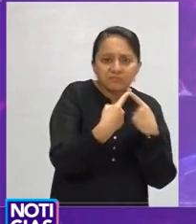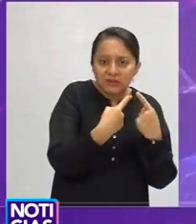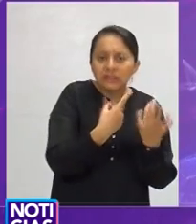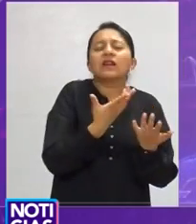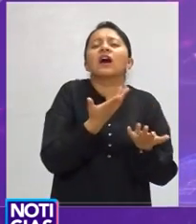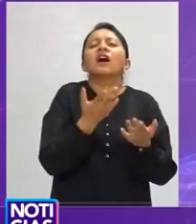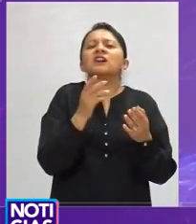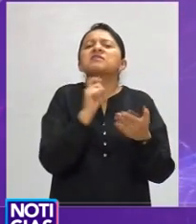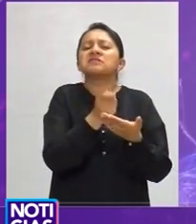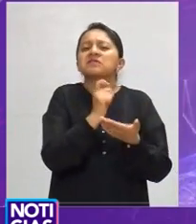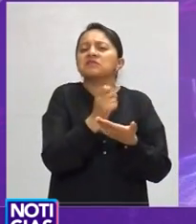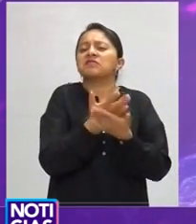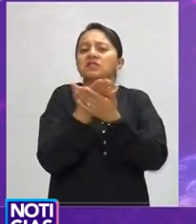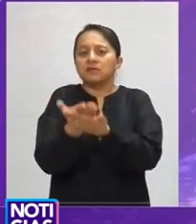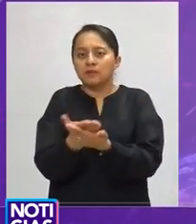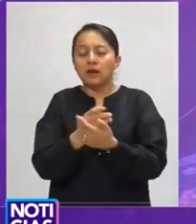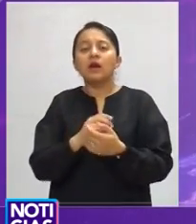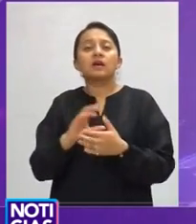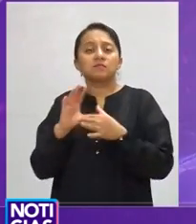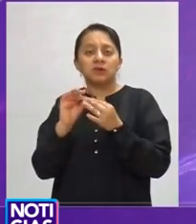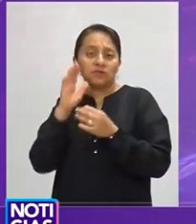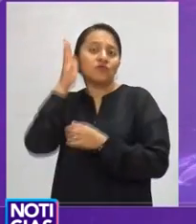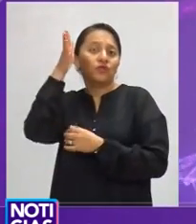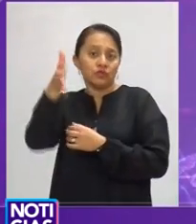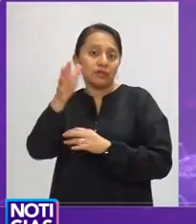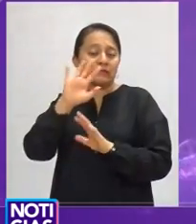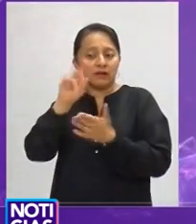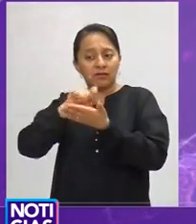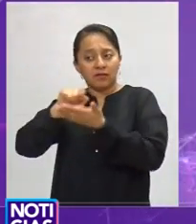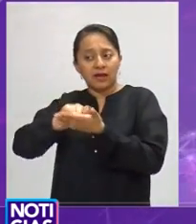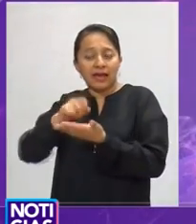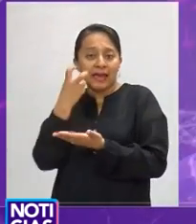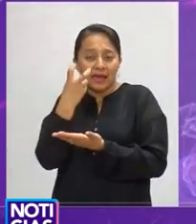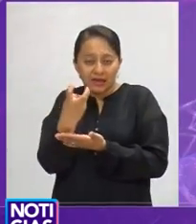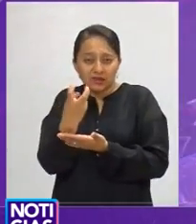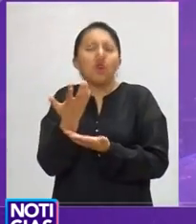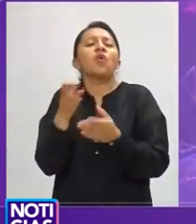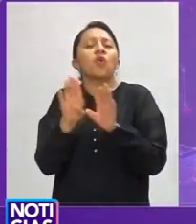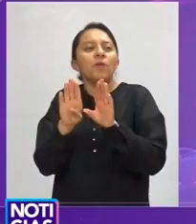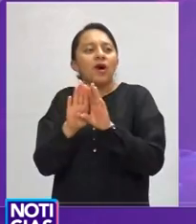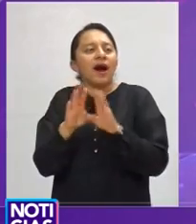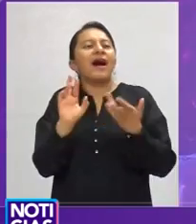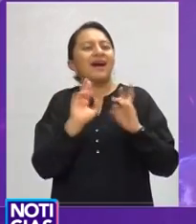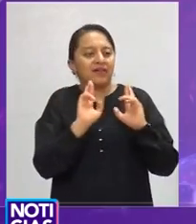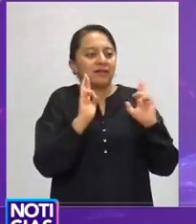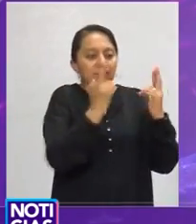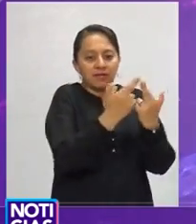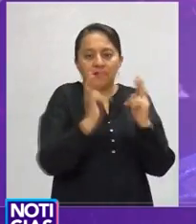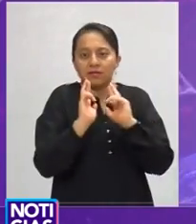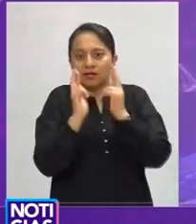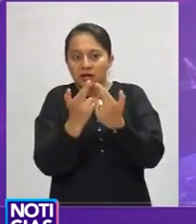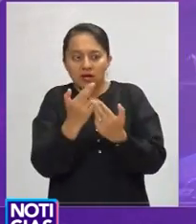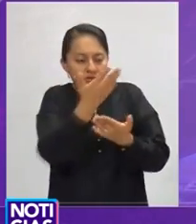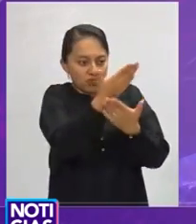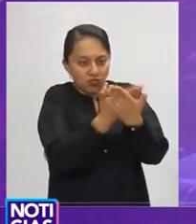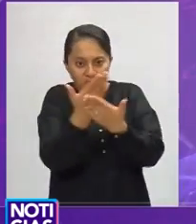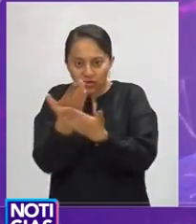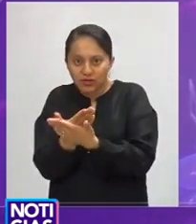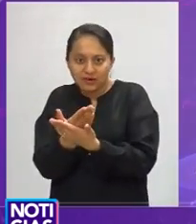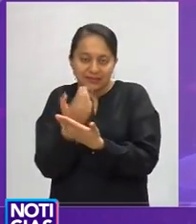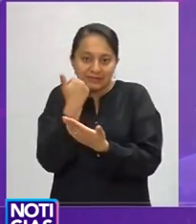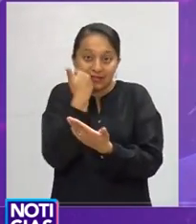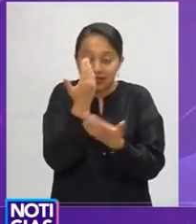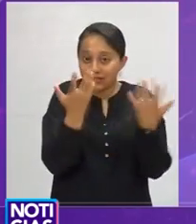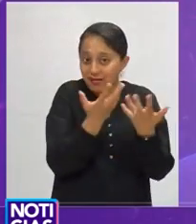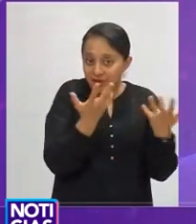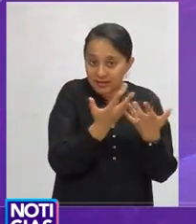organizaciones y público en general traen para poder combatir y debatir los pormenores de la iniciativa. Dijo el futuro en su dictaminación